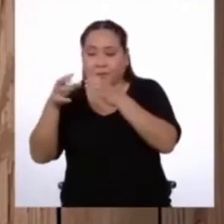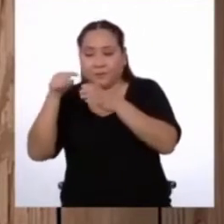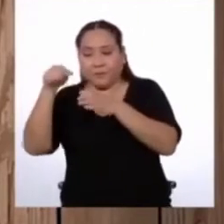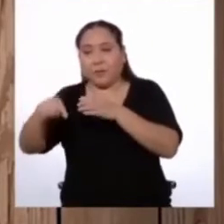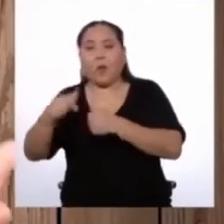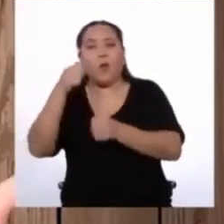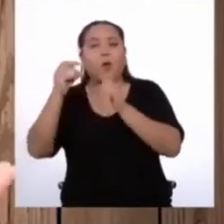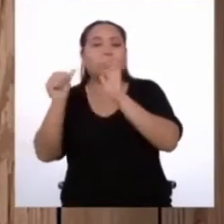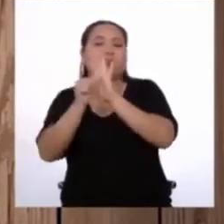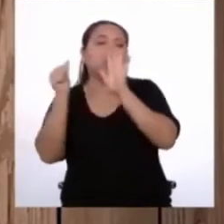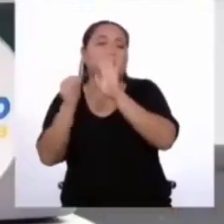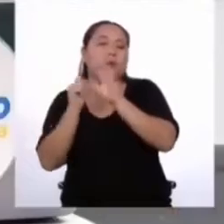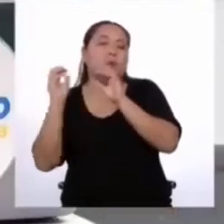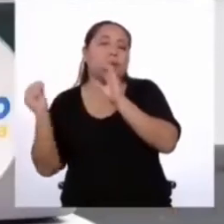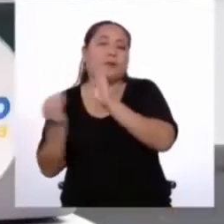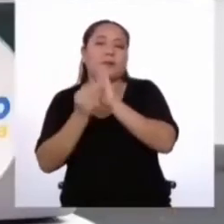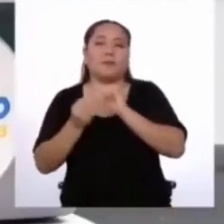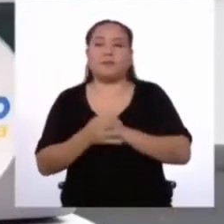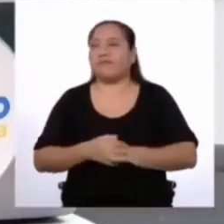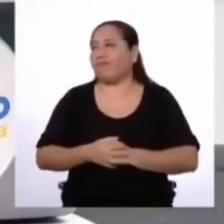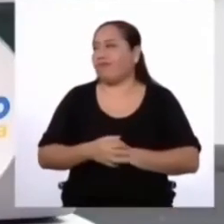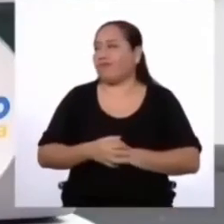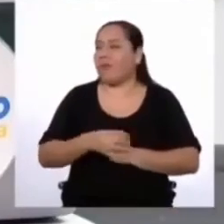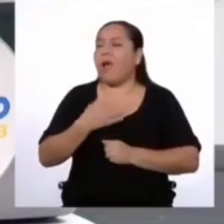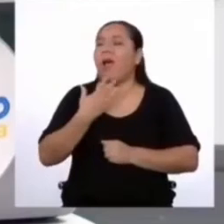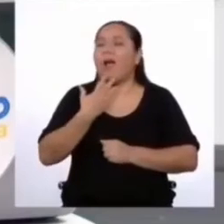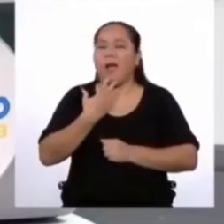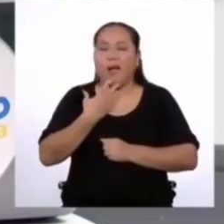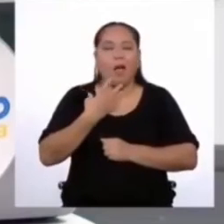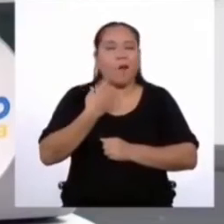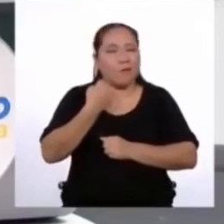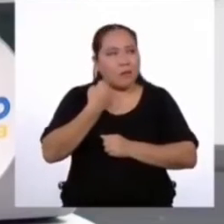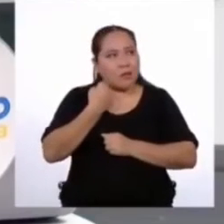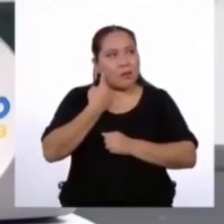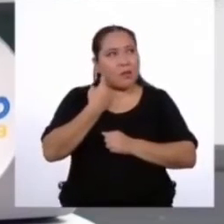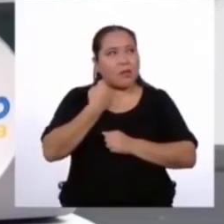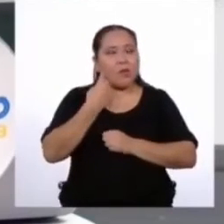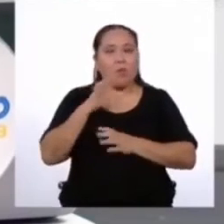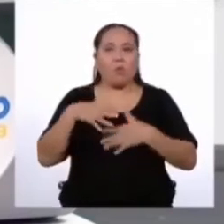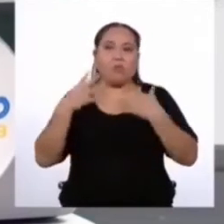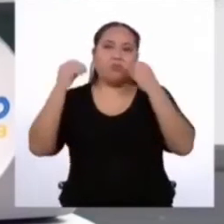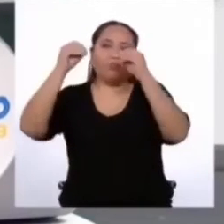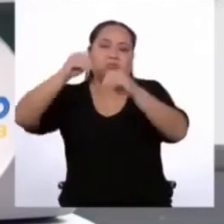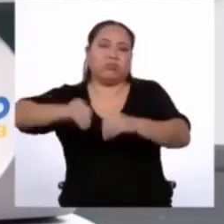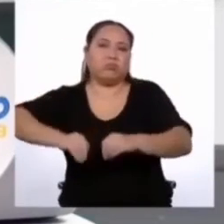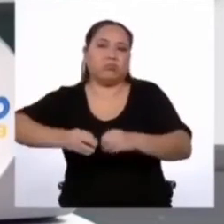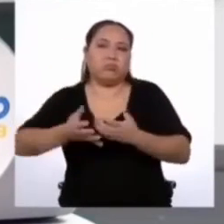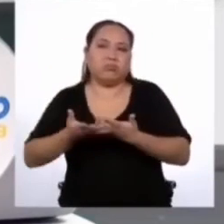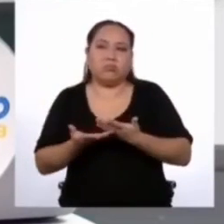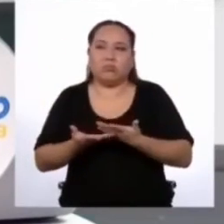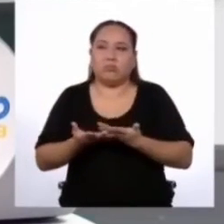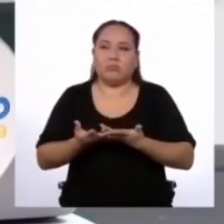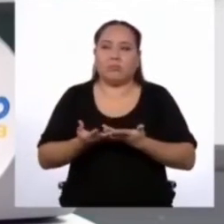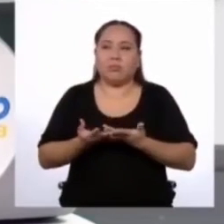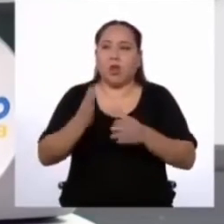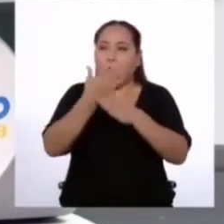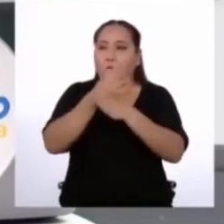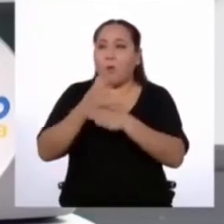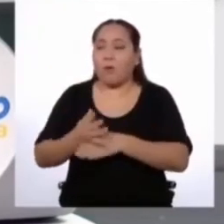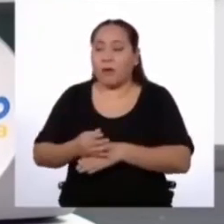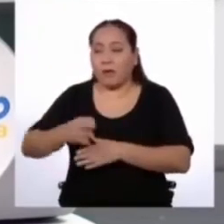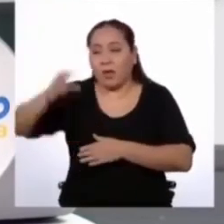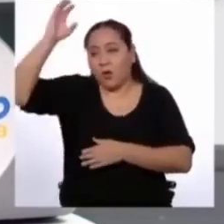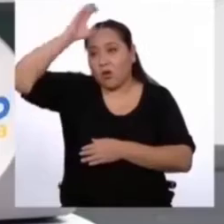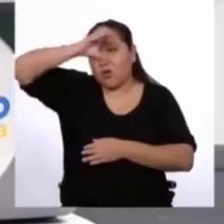¿qué artículo podrías desarrollar? Ya voy entendiendo. ¿Puedo poner algo sobre... compartir nuestro